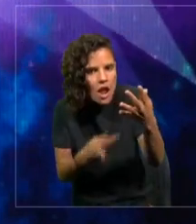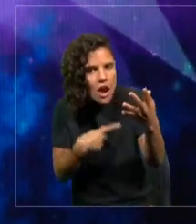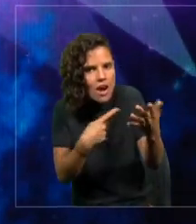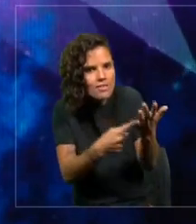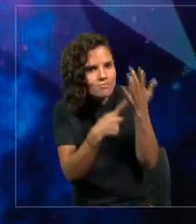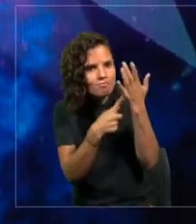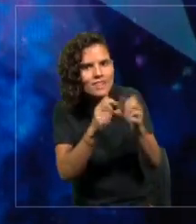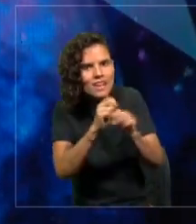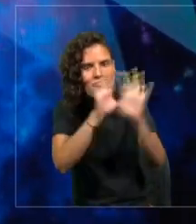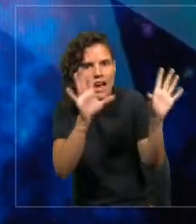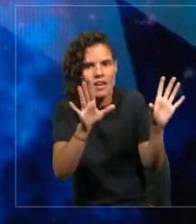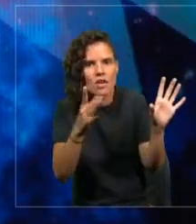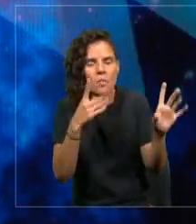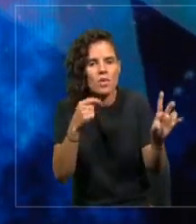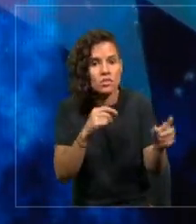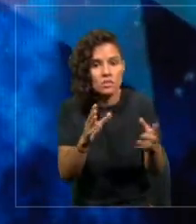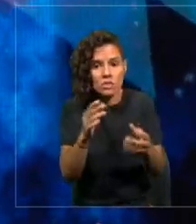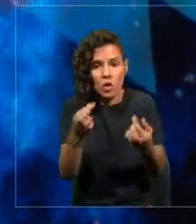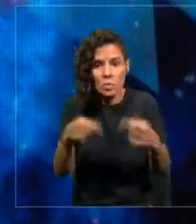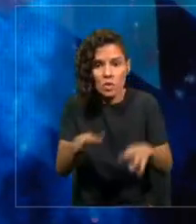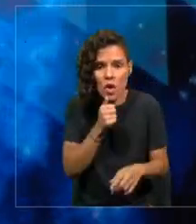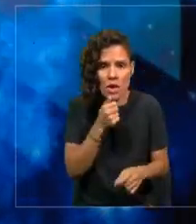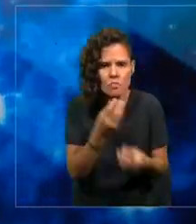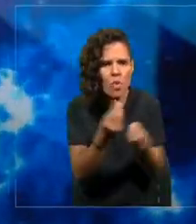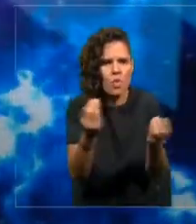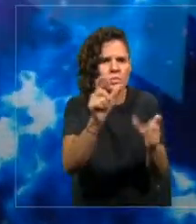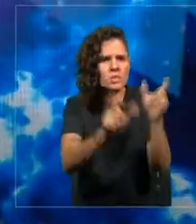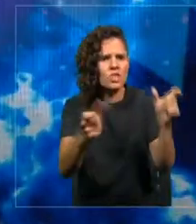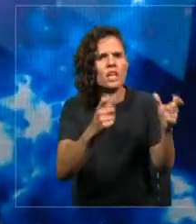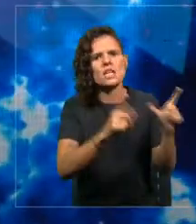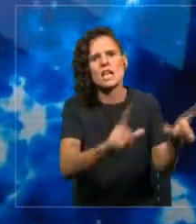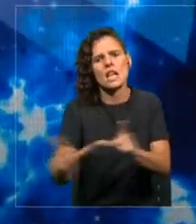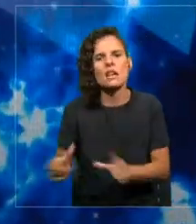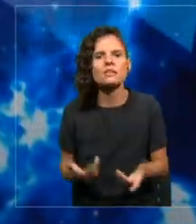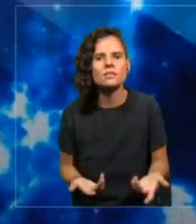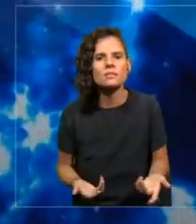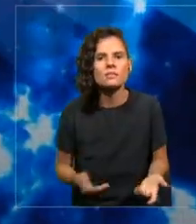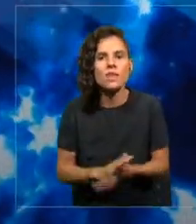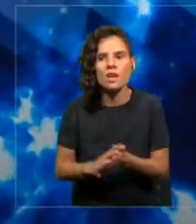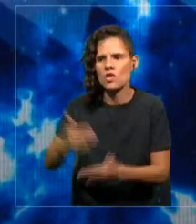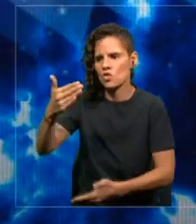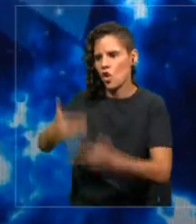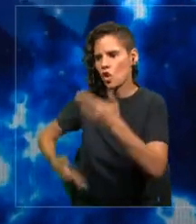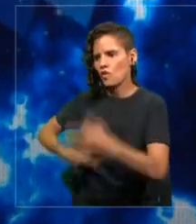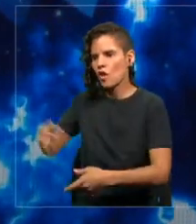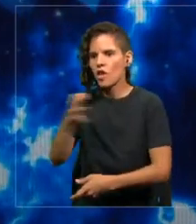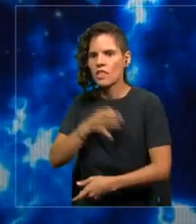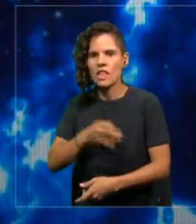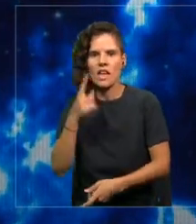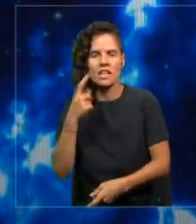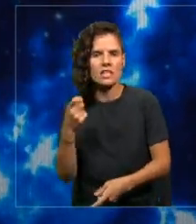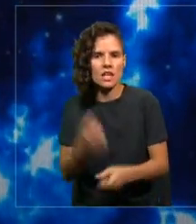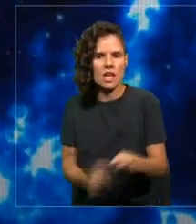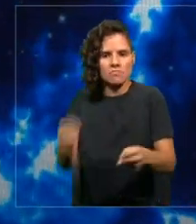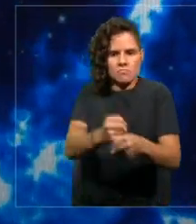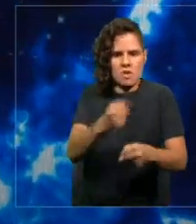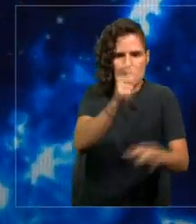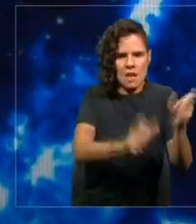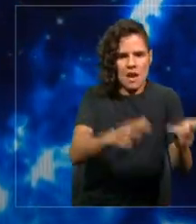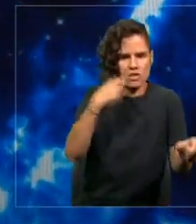esto va a generar miedos. Hay un montón de titulares los robots vienen por nuestros trabajos. No, señores,